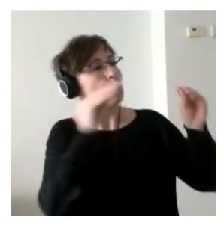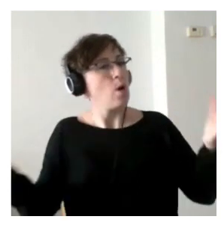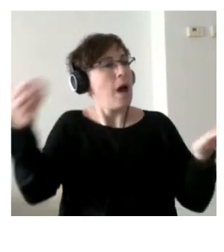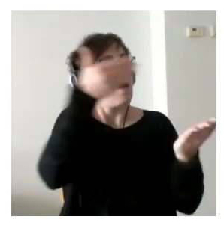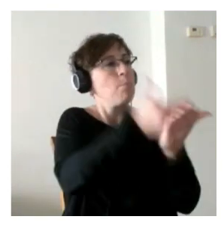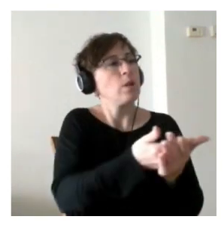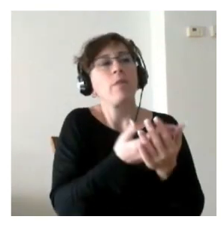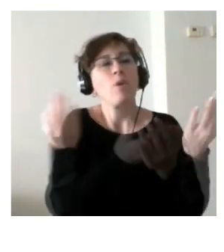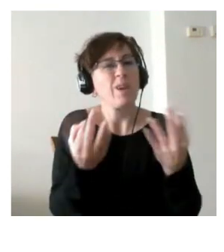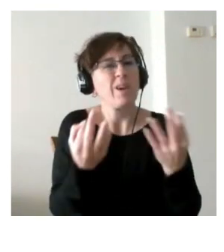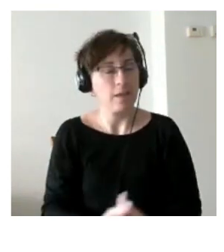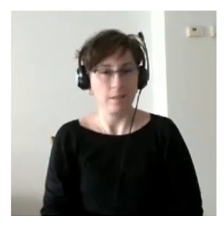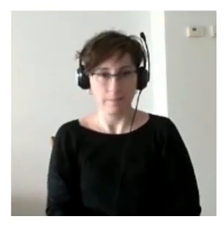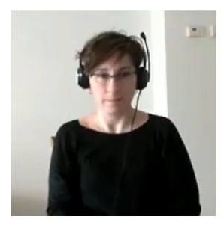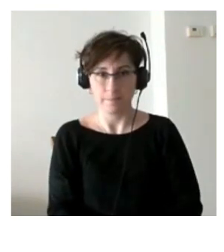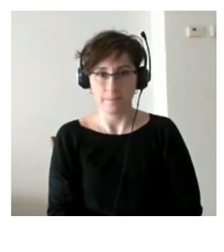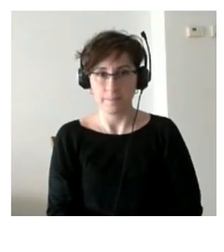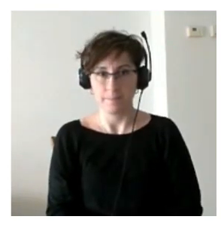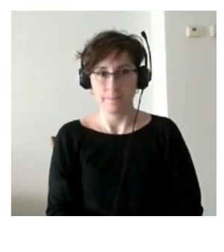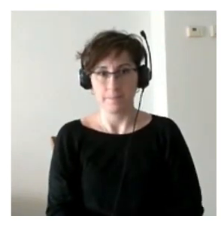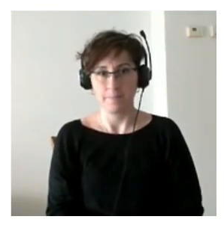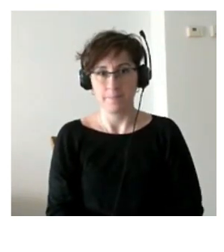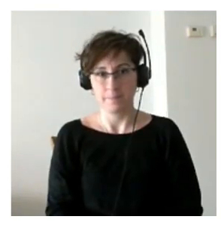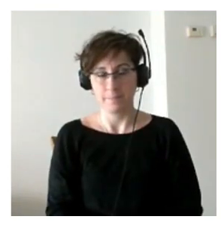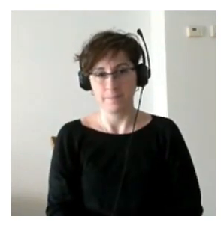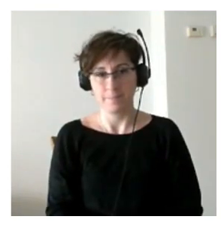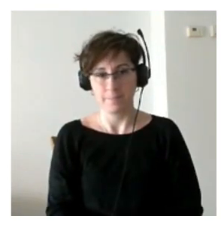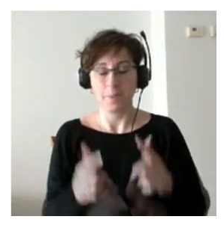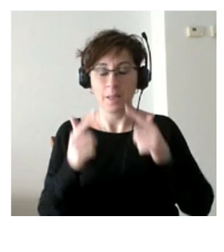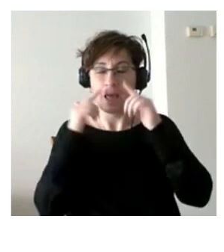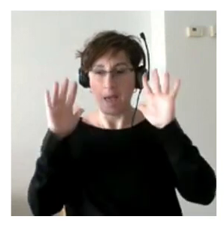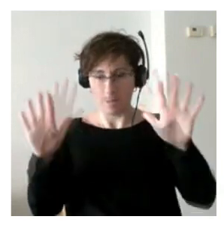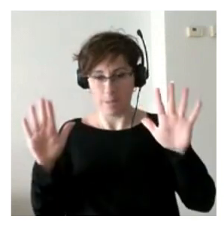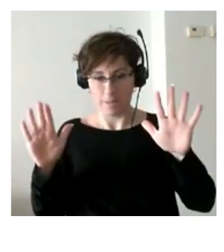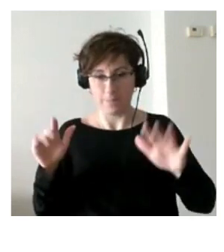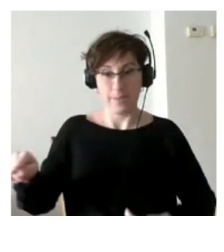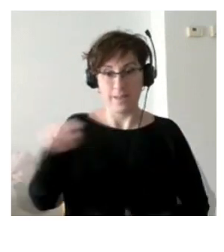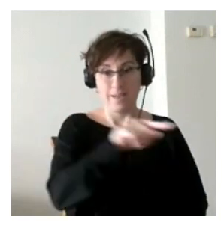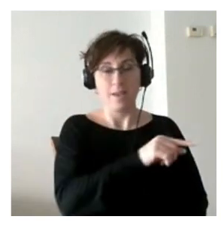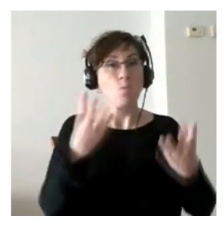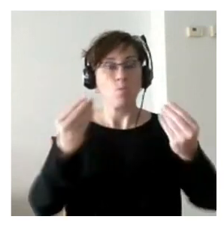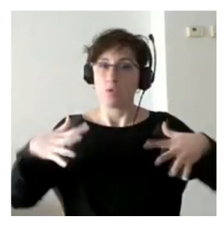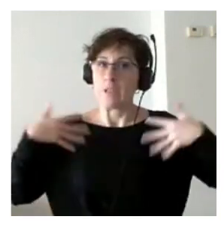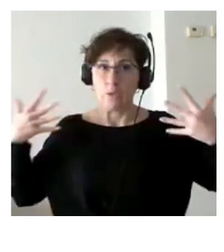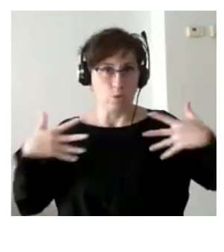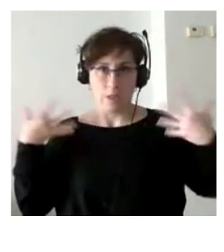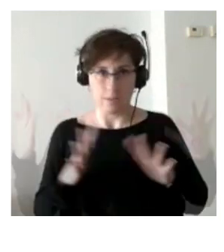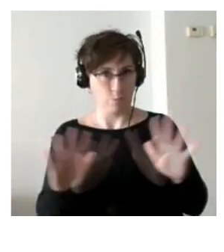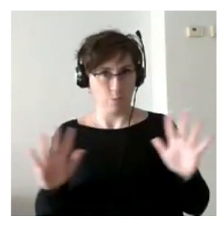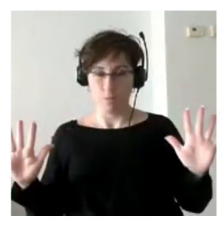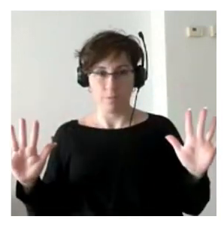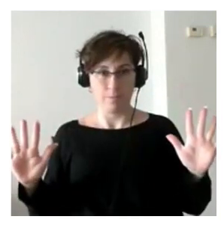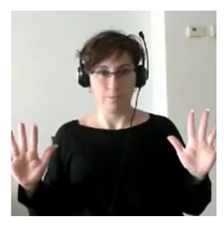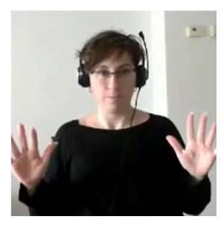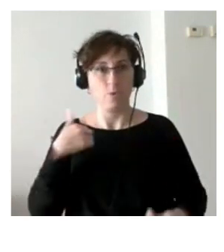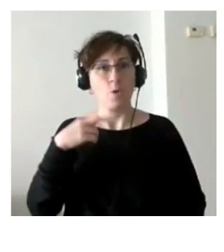estado haciendo prácticas? a ver estas personas sobre todo han aportado mucho entusiasmo yo lo que he visto es que tienen